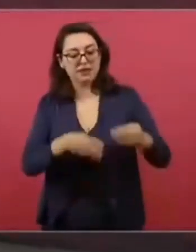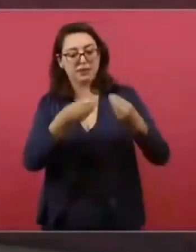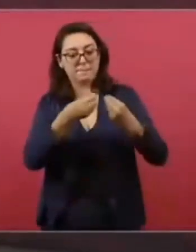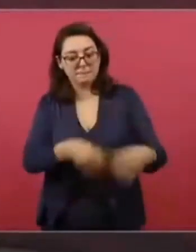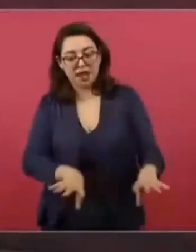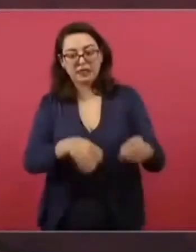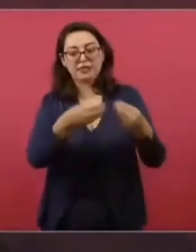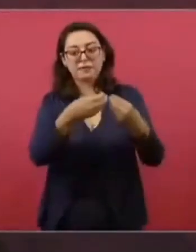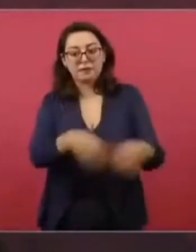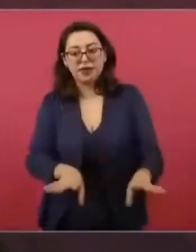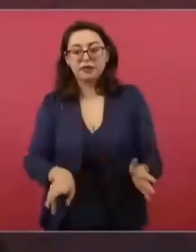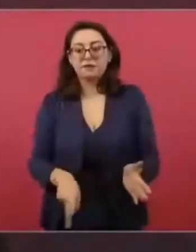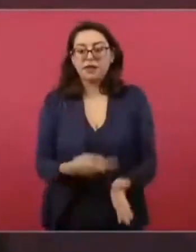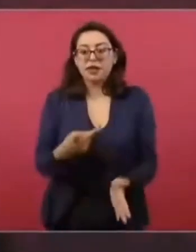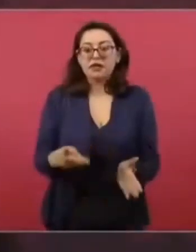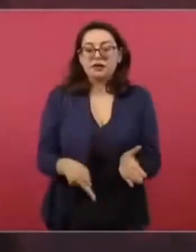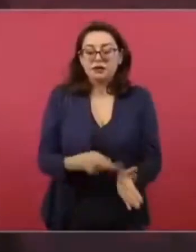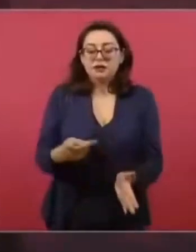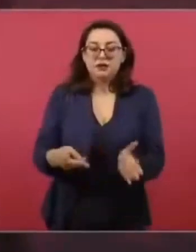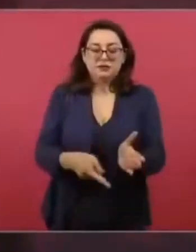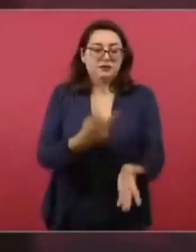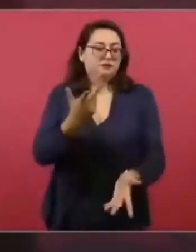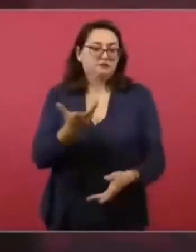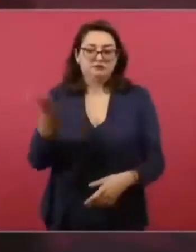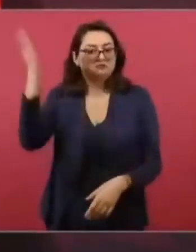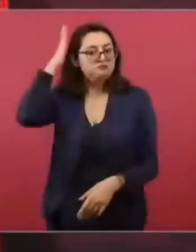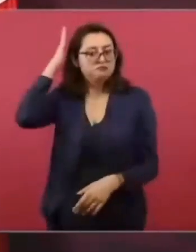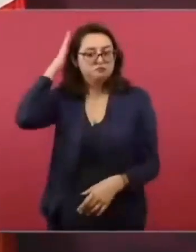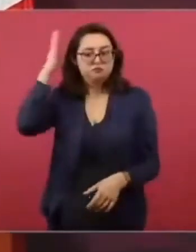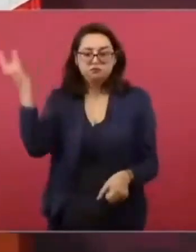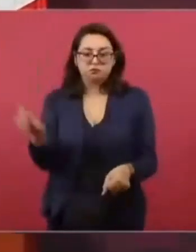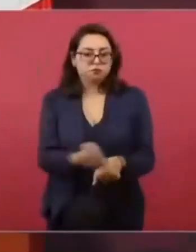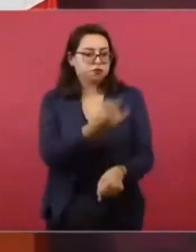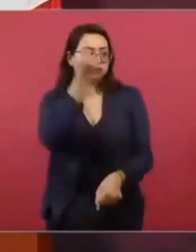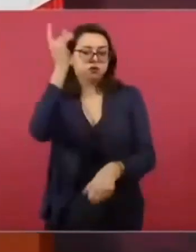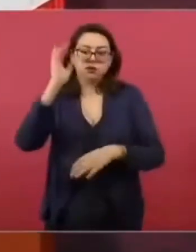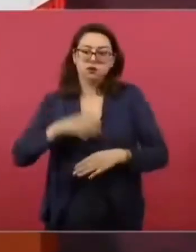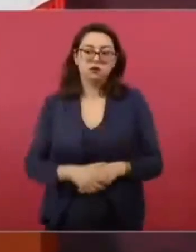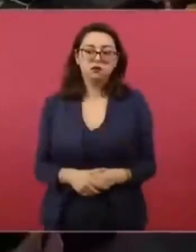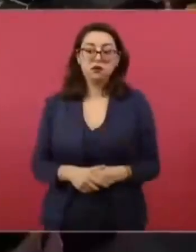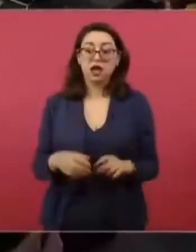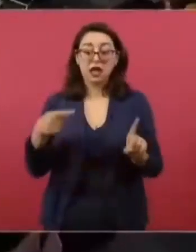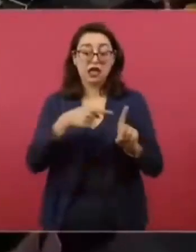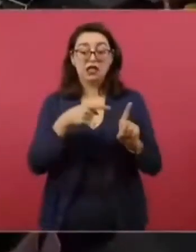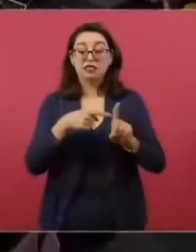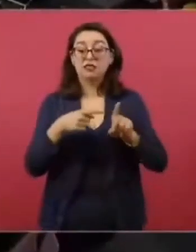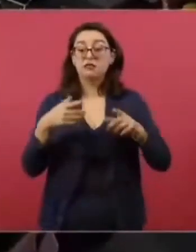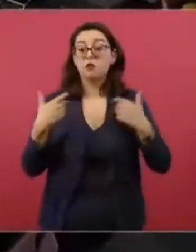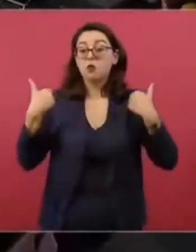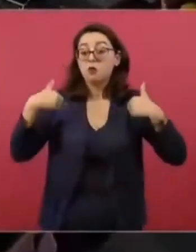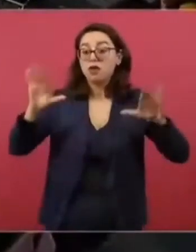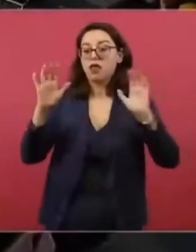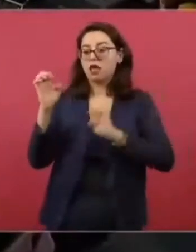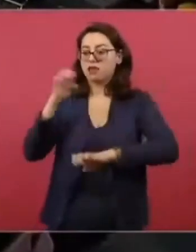Si trabajara de verdad en una empresa, ya lo hubiesen corrido